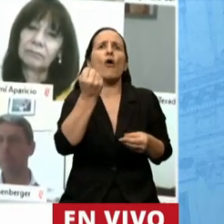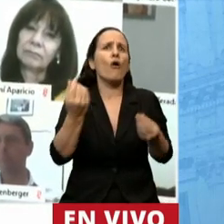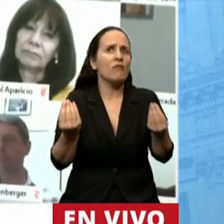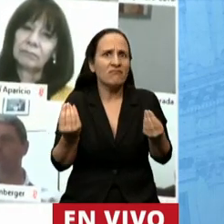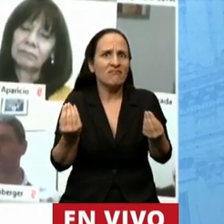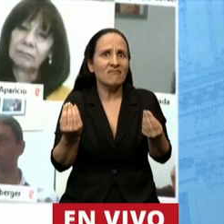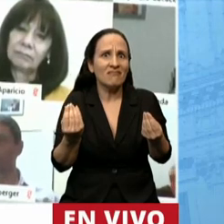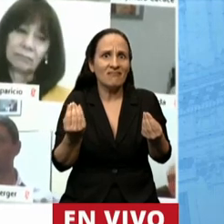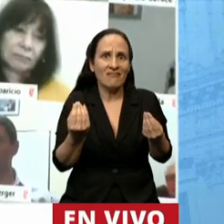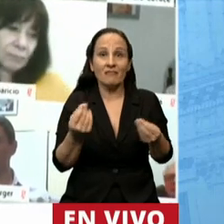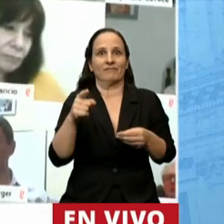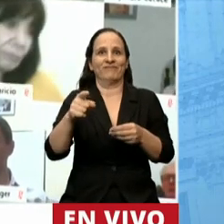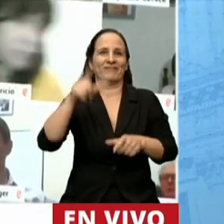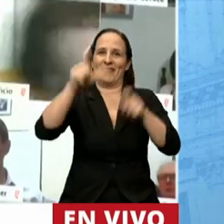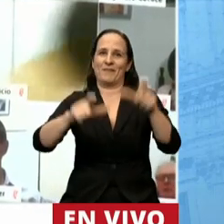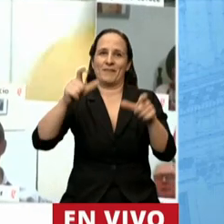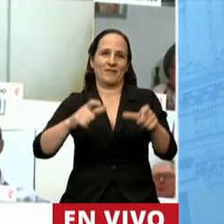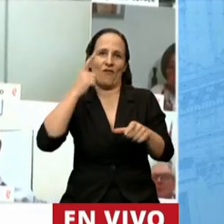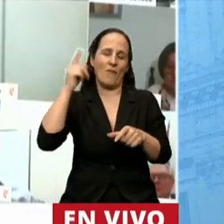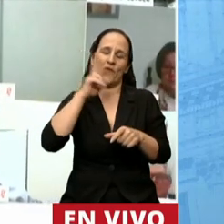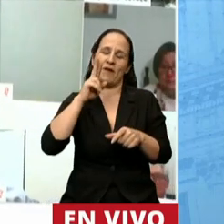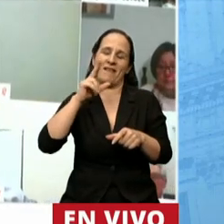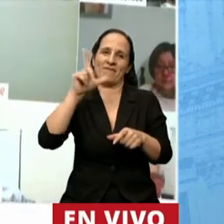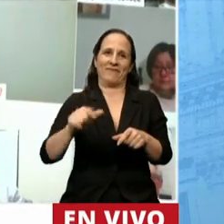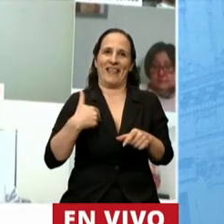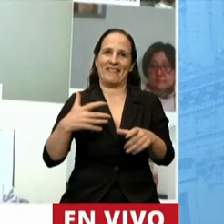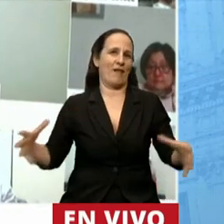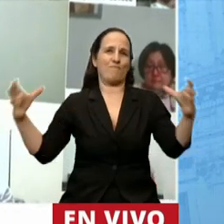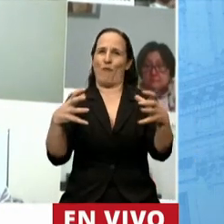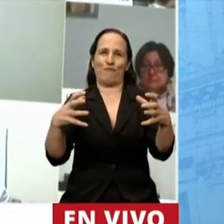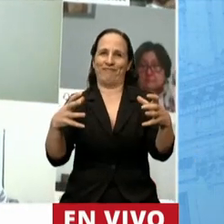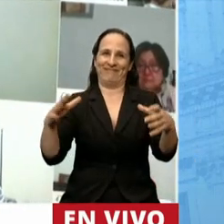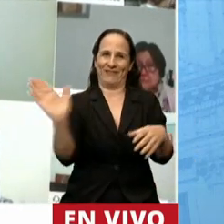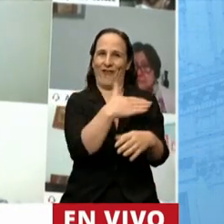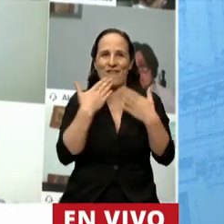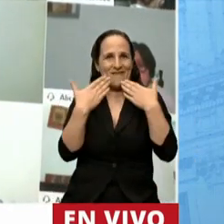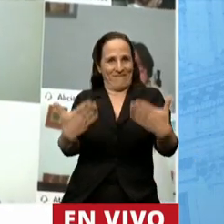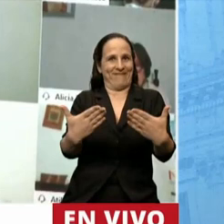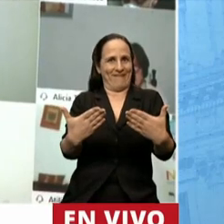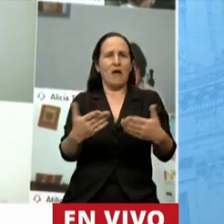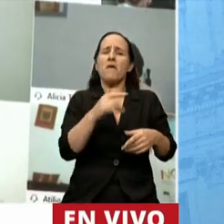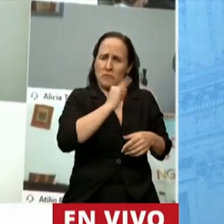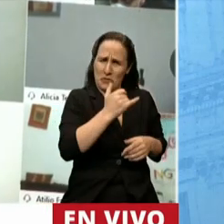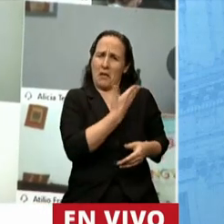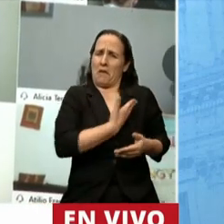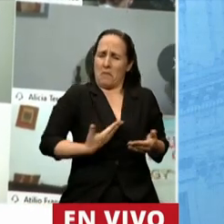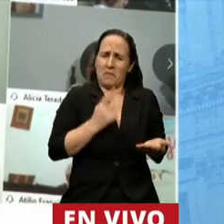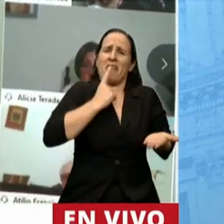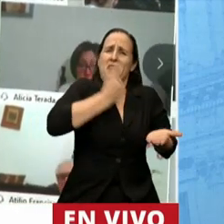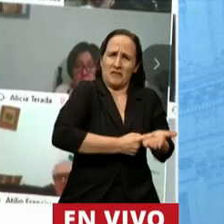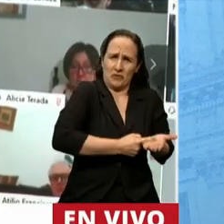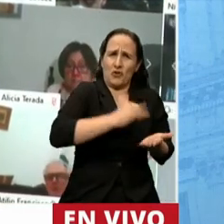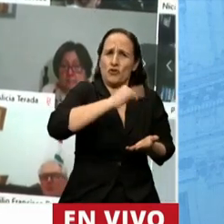de todos los argentinos y argentinas. Acá hubo una decisión política pero estuvieron los recursos del Estado